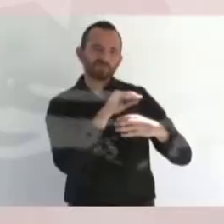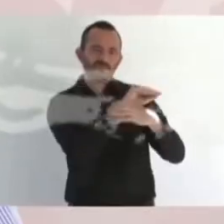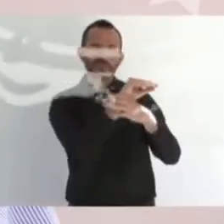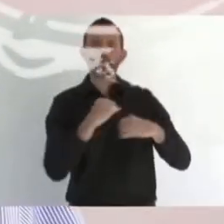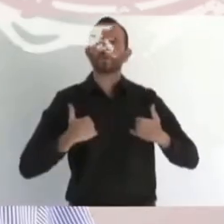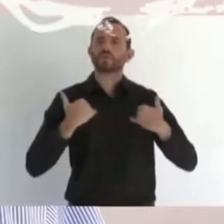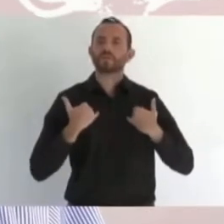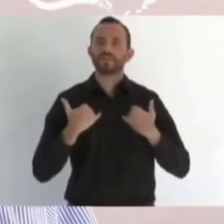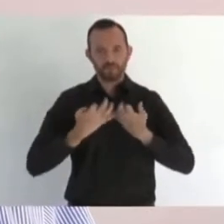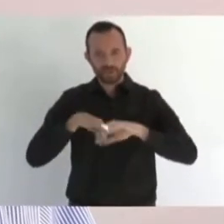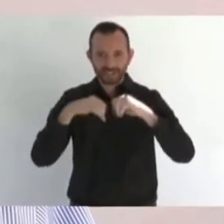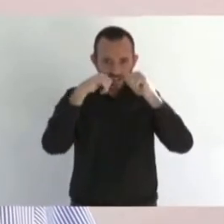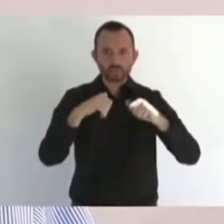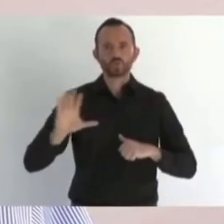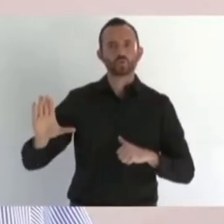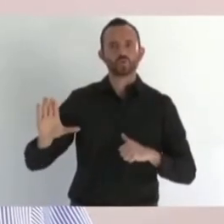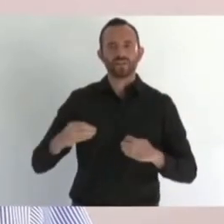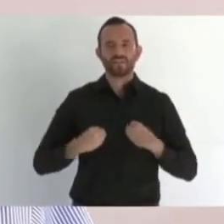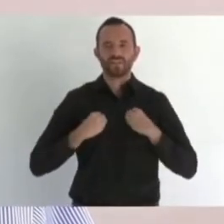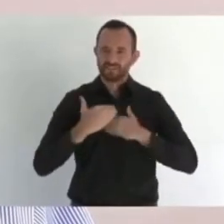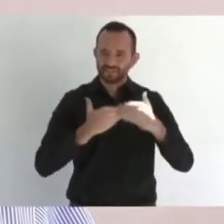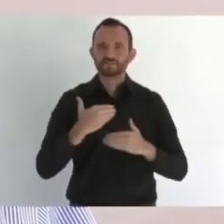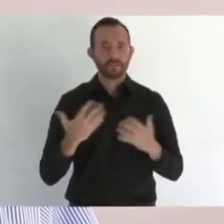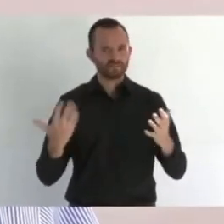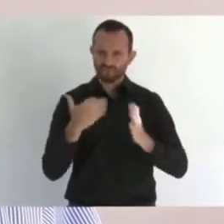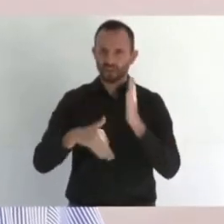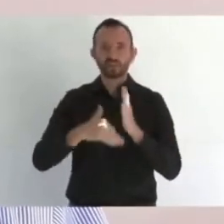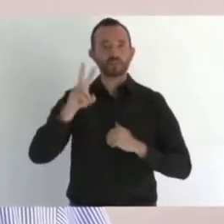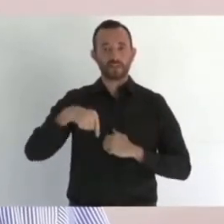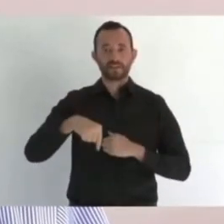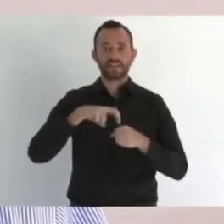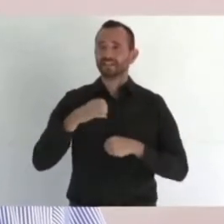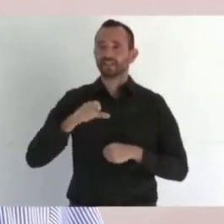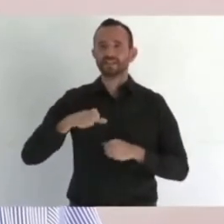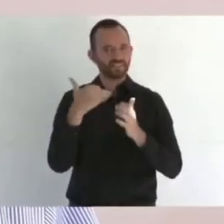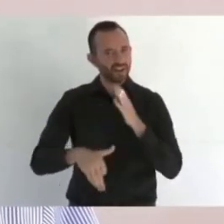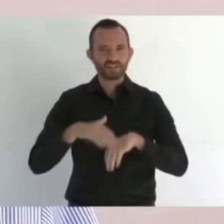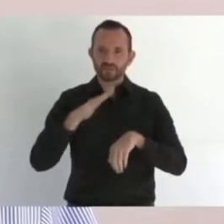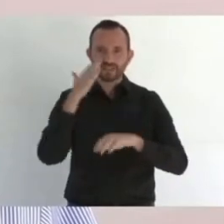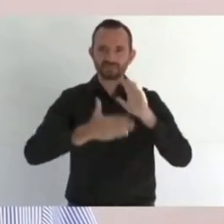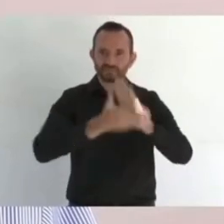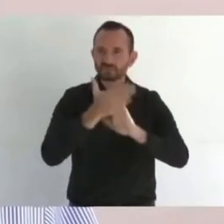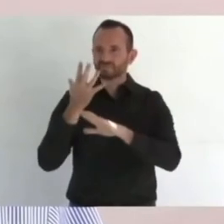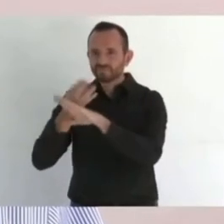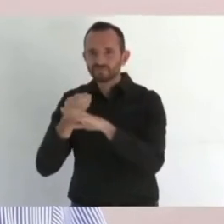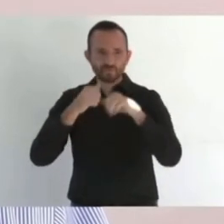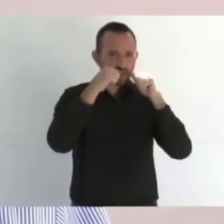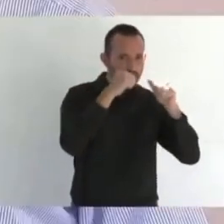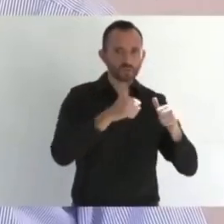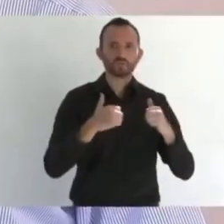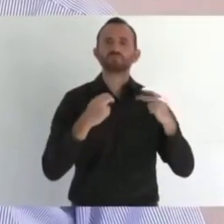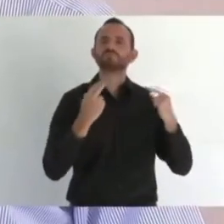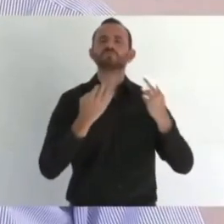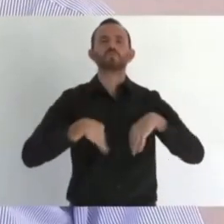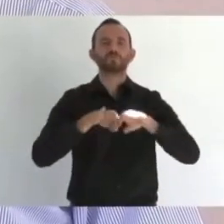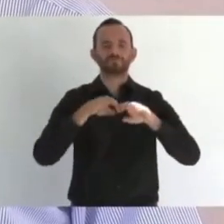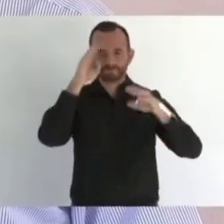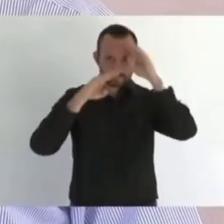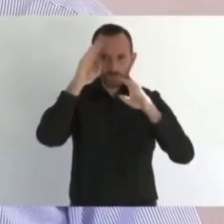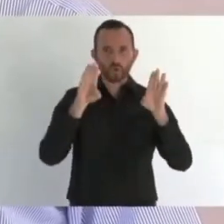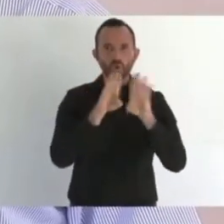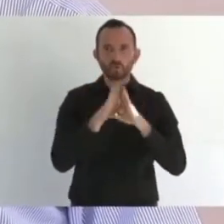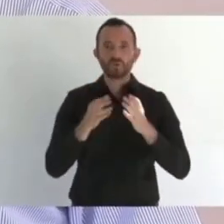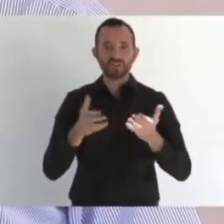Faltan muchas cosas todavía por hacer en San Quintín. Tenemos que buscar la forma de que se amplíe la carretera